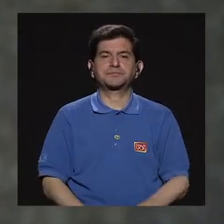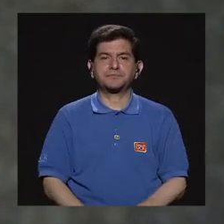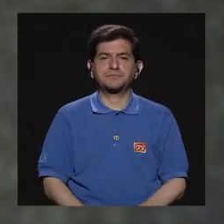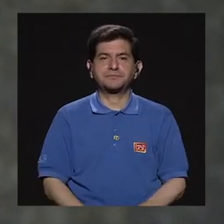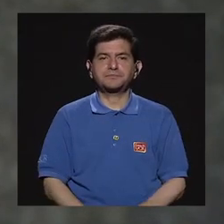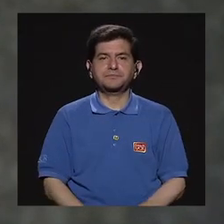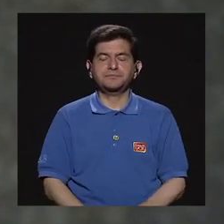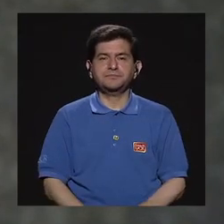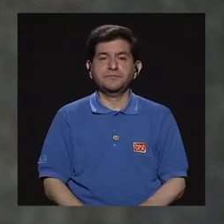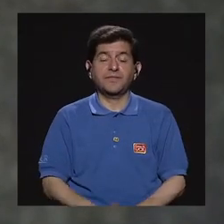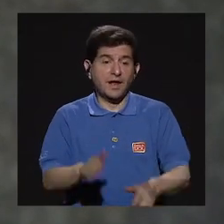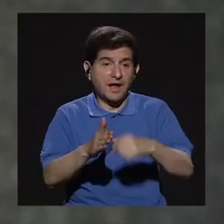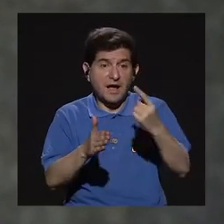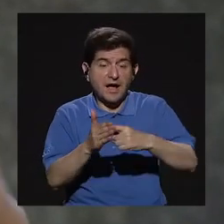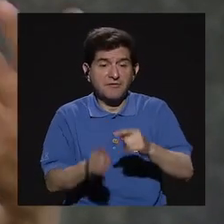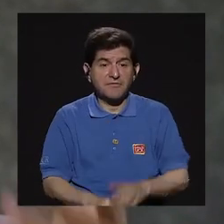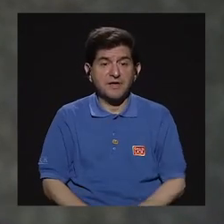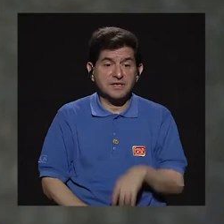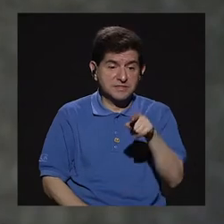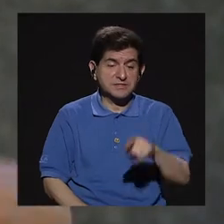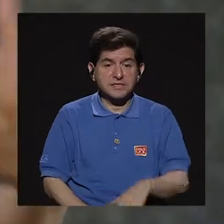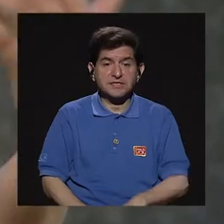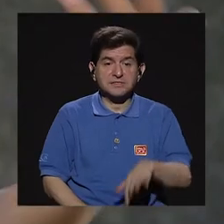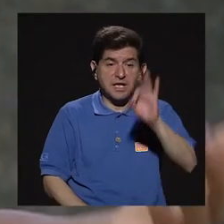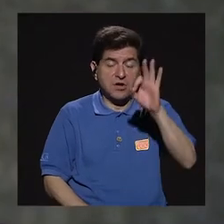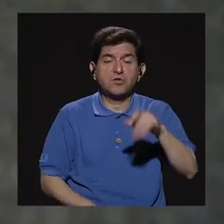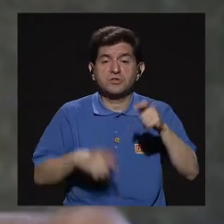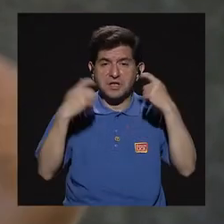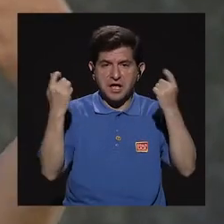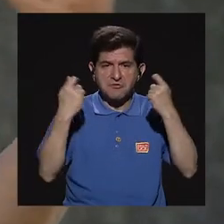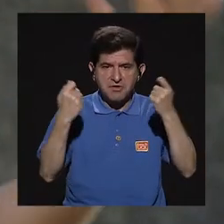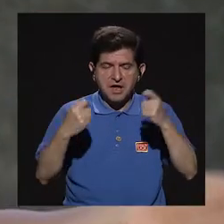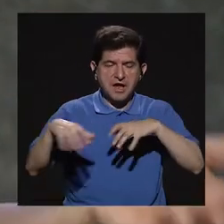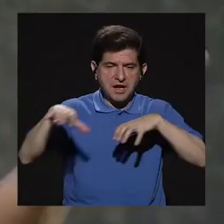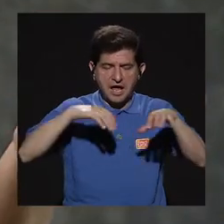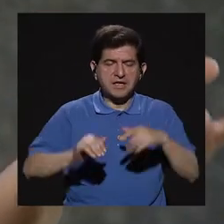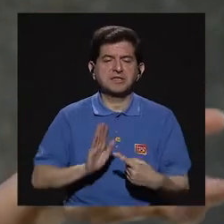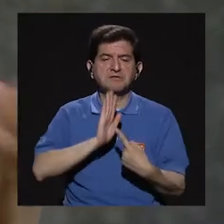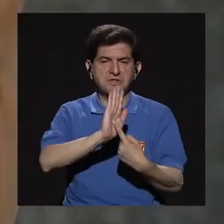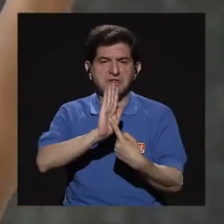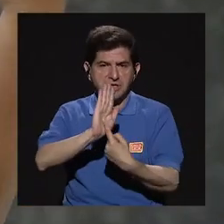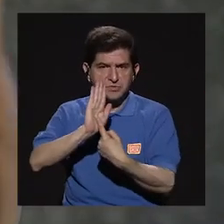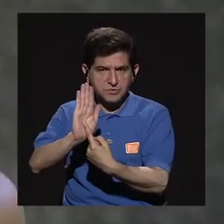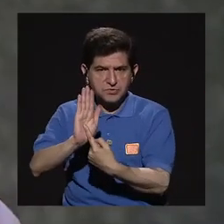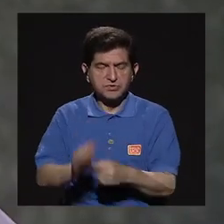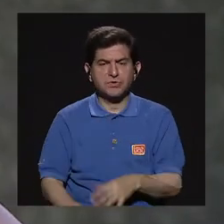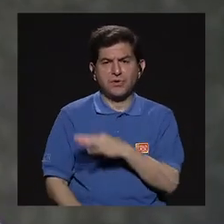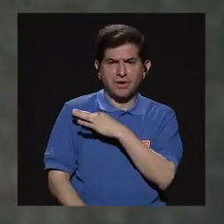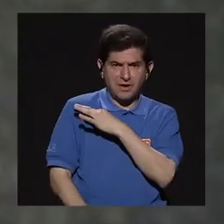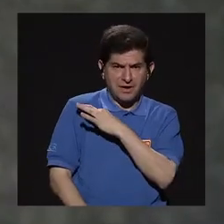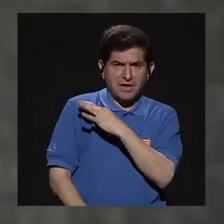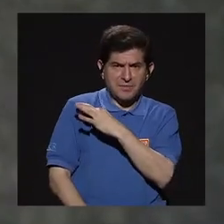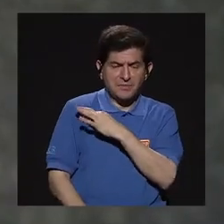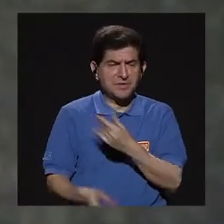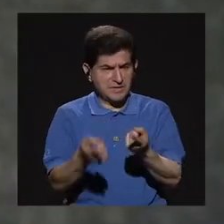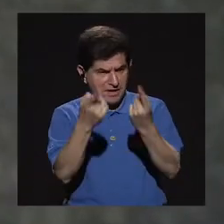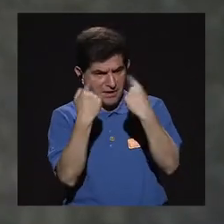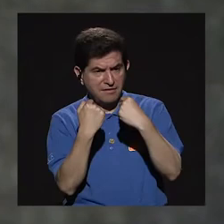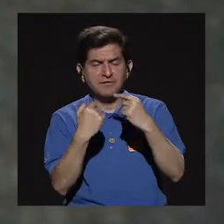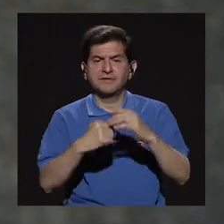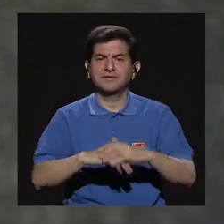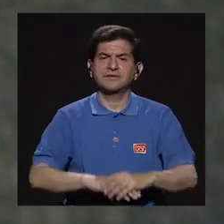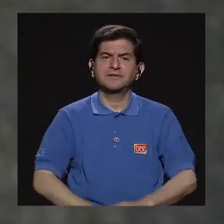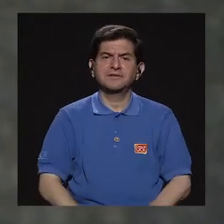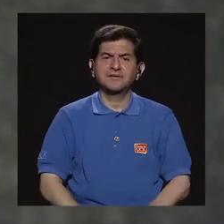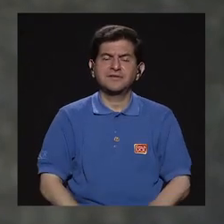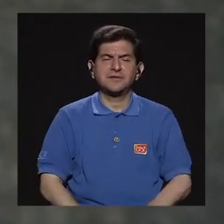Incluso, digamos, muchas veces nos las encontramos en ferias, en actividades, en expos, las invitamos, digamos, por acá. Entonces,